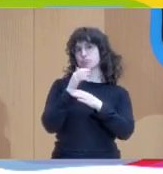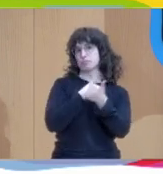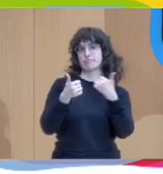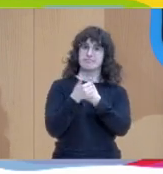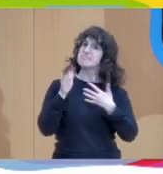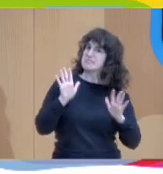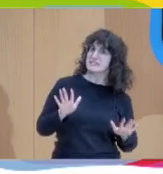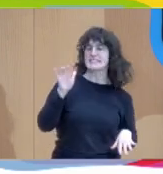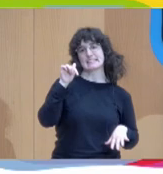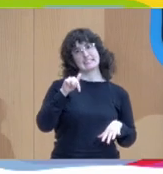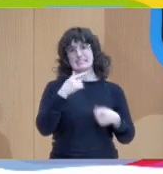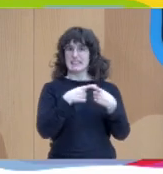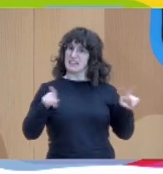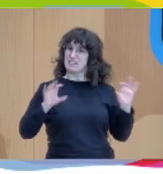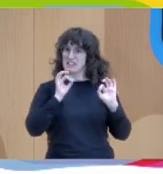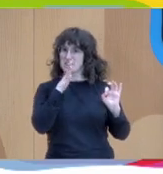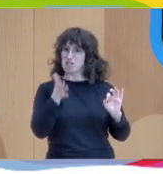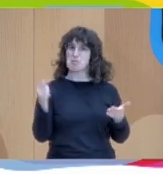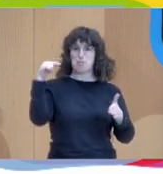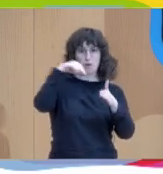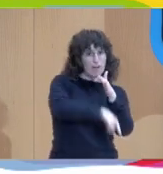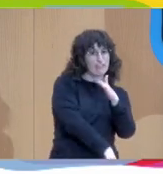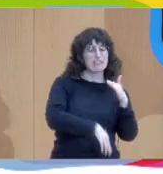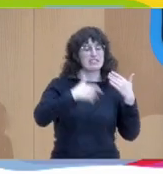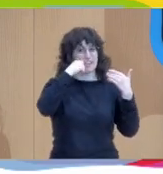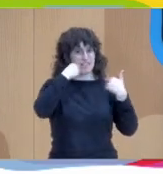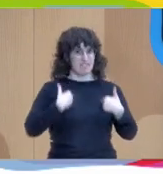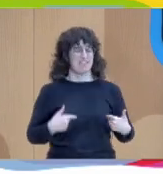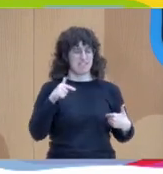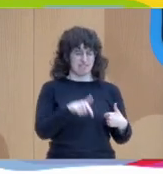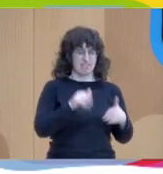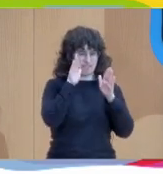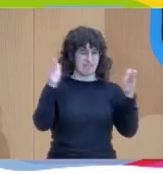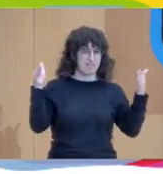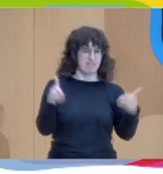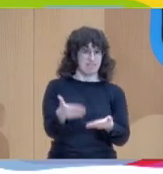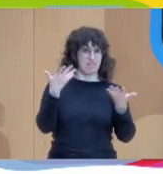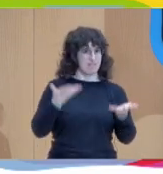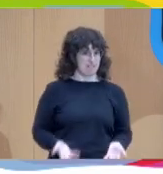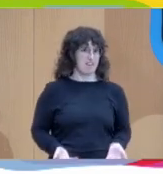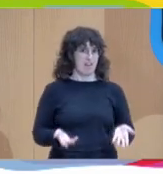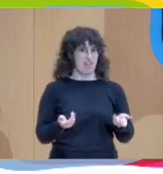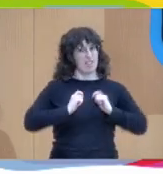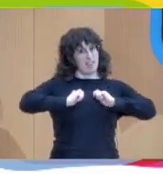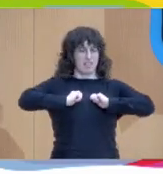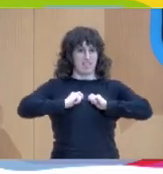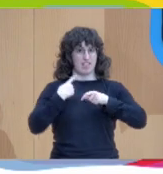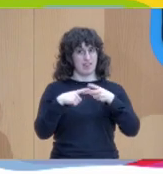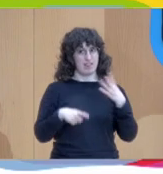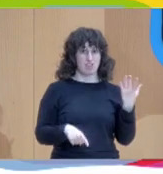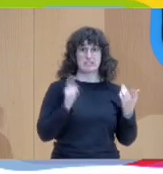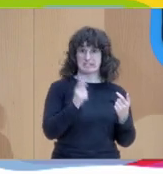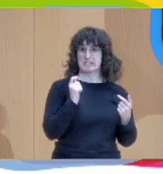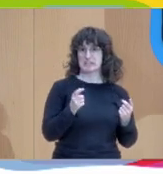trabajar que va a lo profundo del ser humano y facilita y nos aporta muchas cosas que a los profesionales a veces nos cuesta